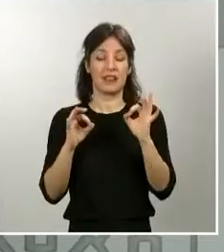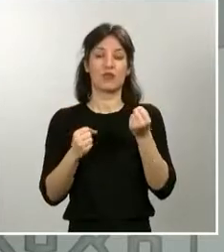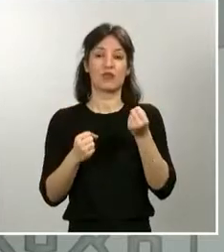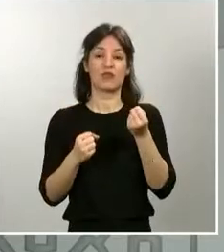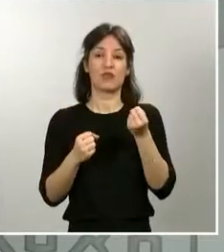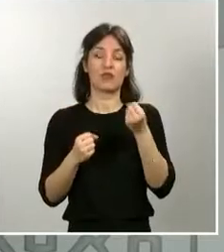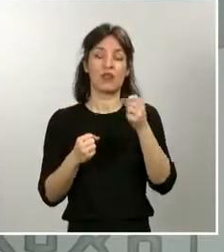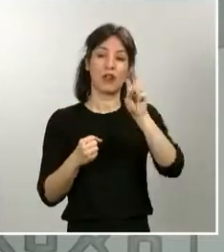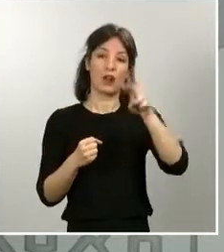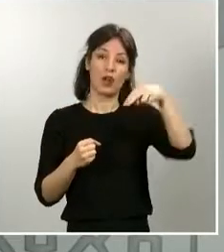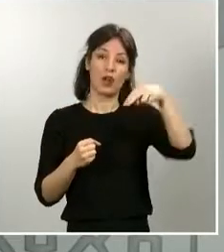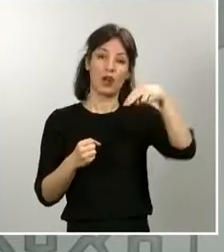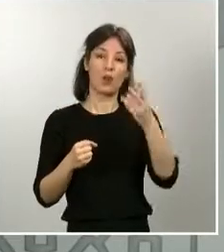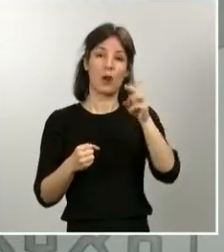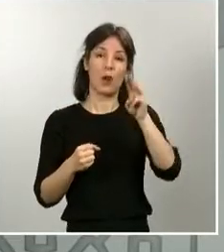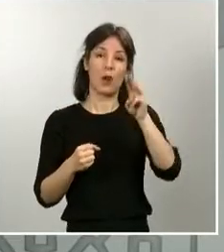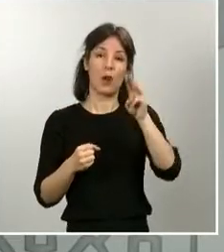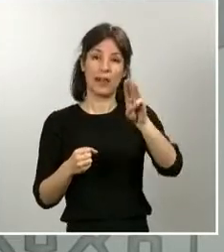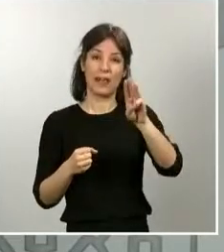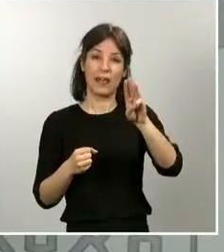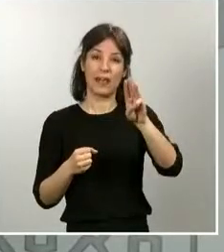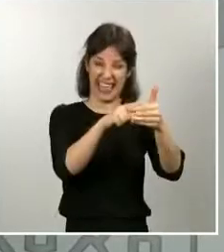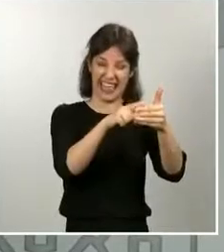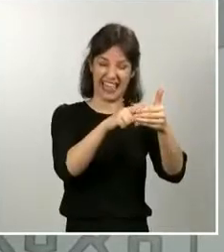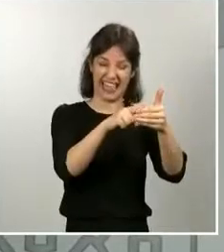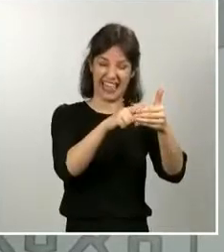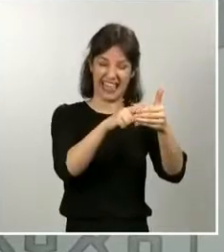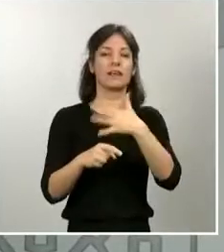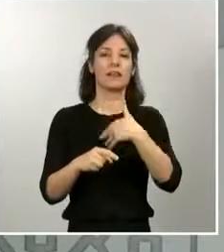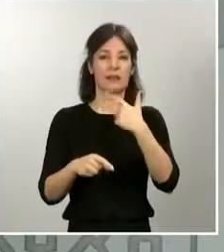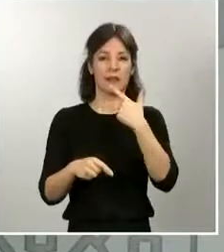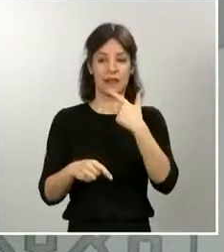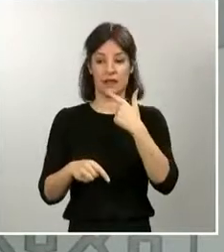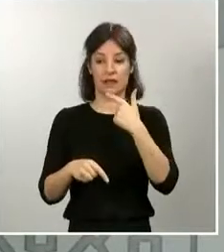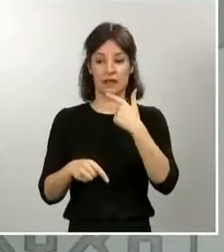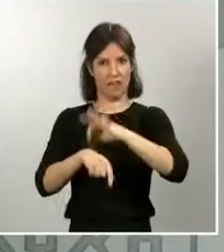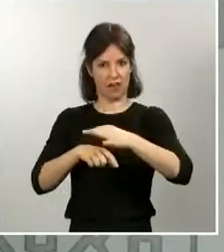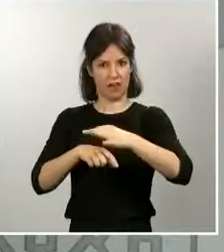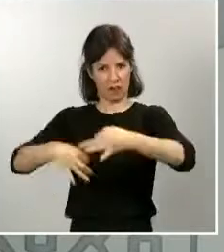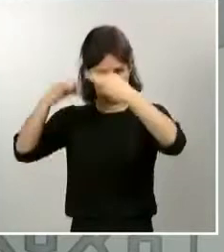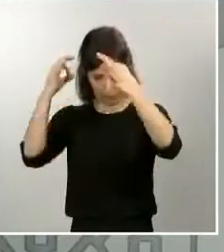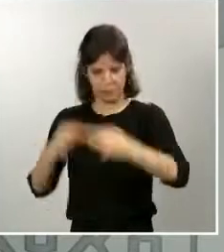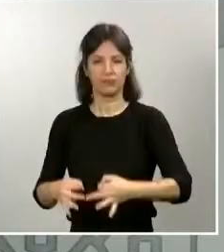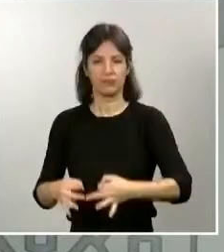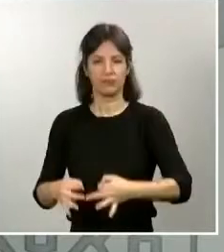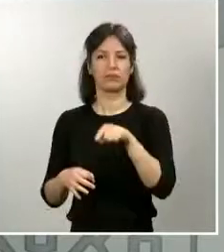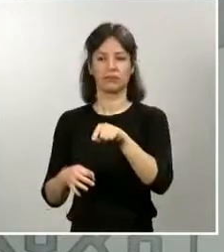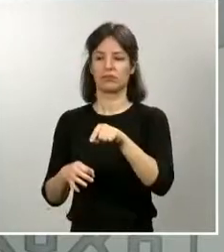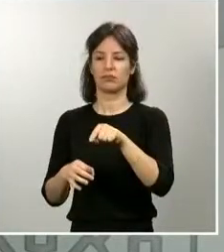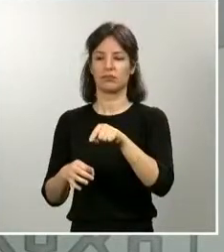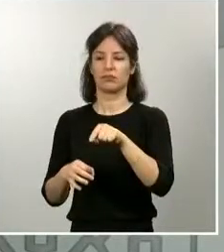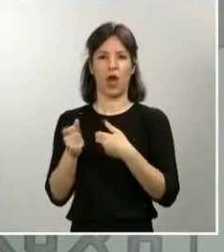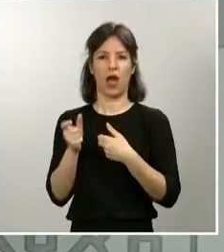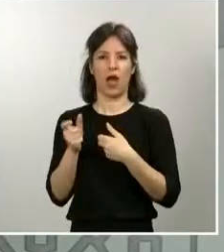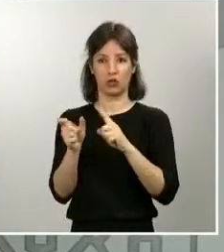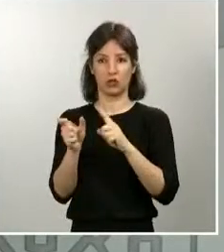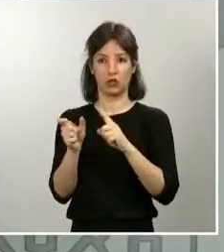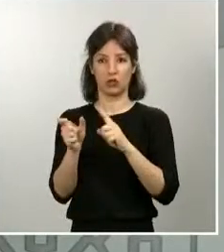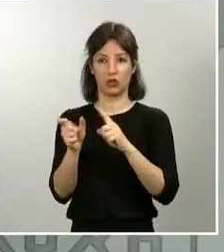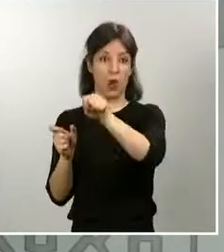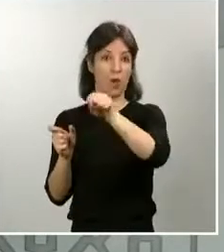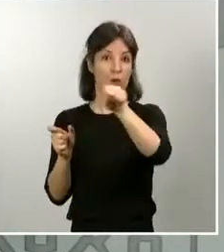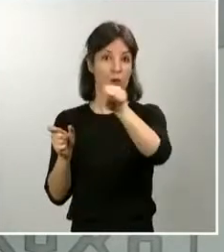este número es el número de casos secundarios que se están produciendo a partir de cada uno de los casos confirmados.